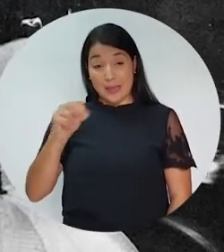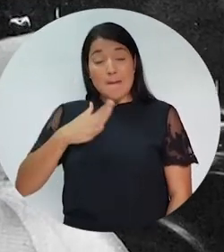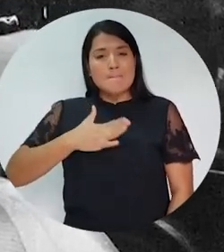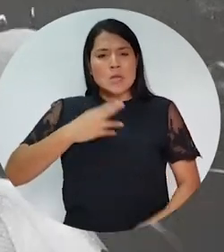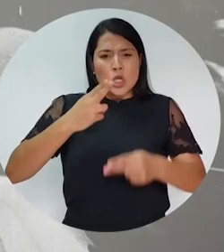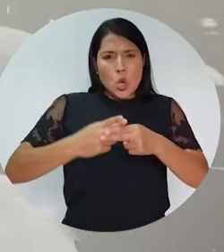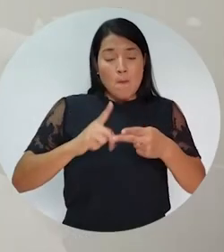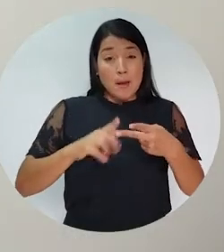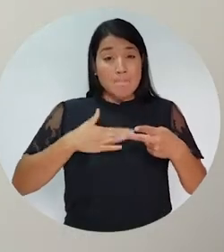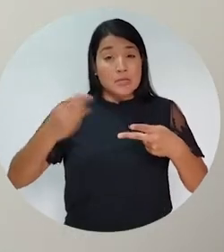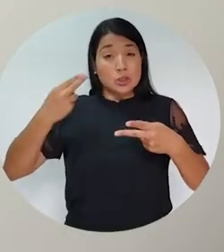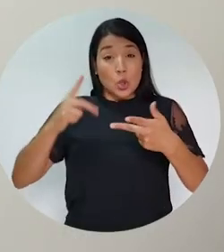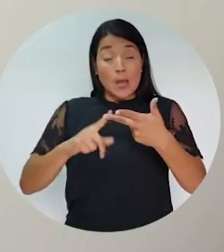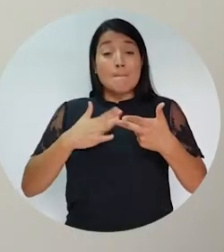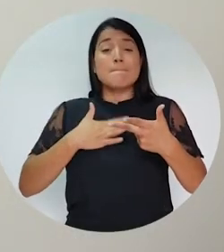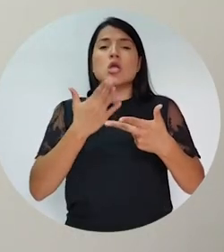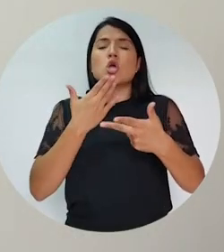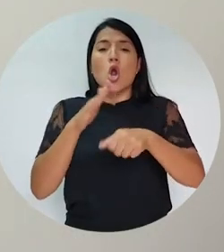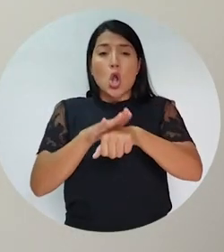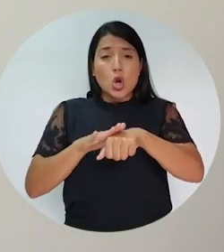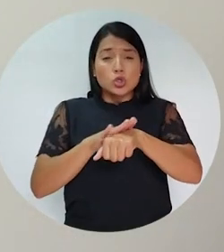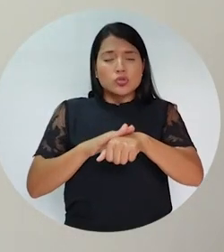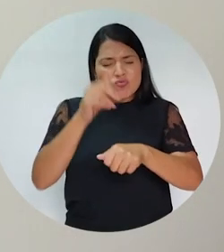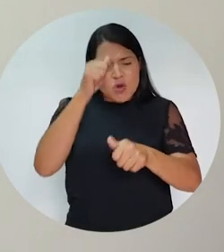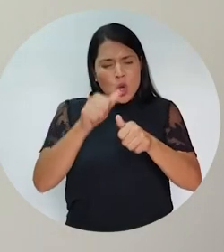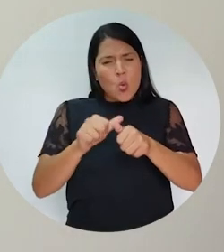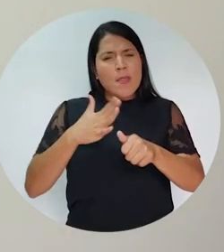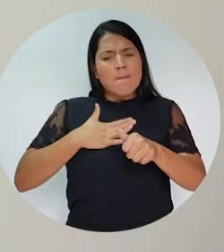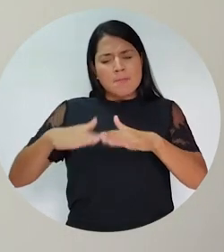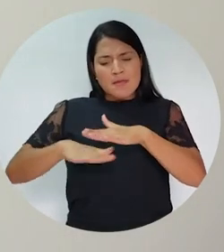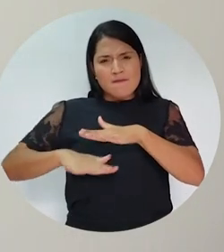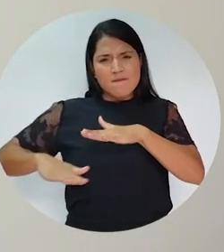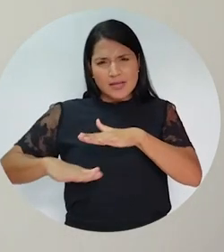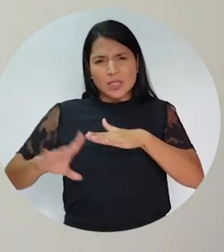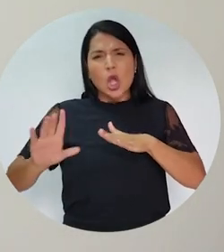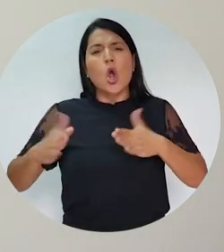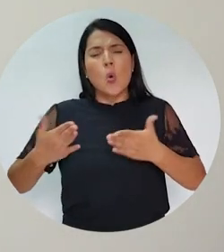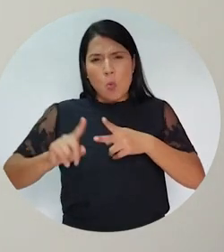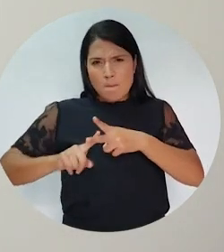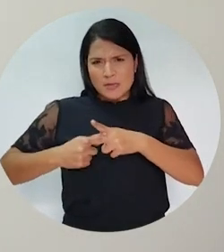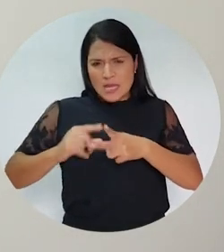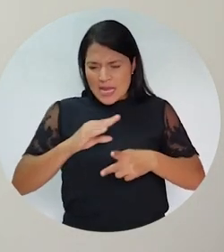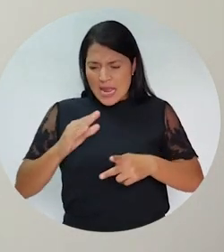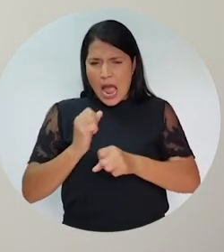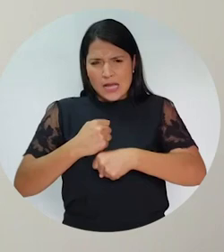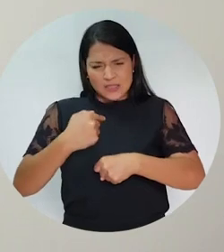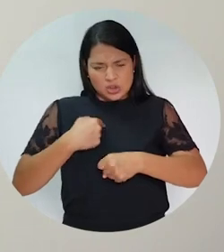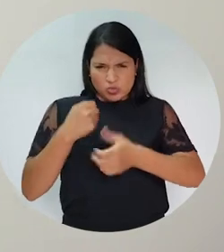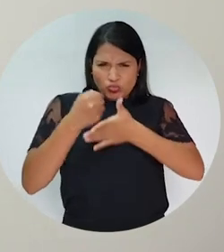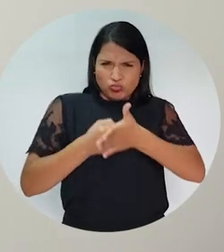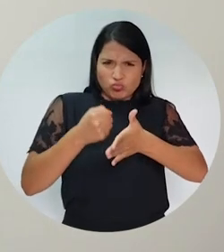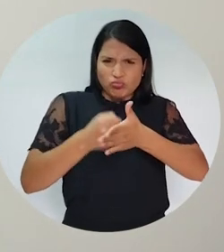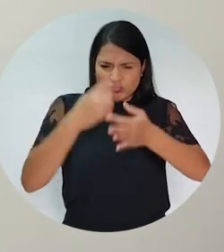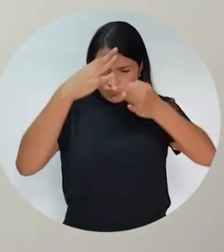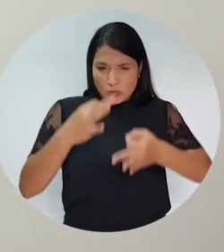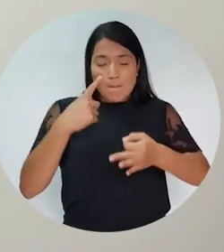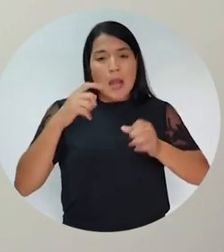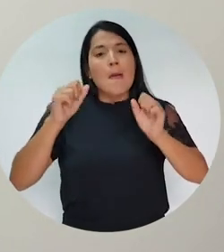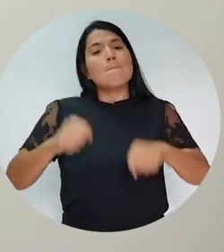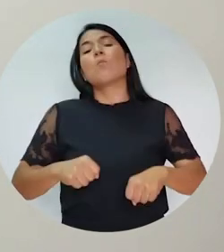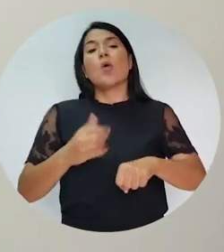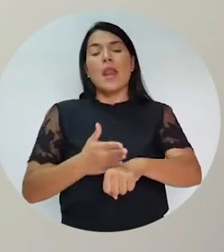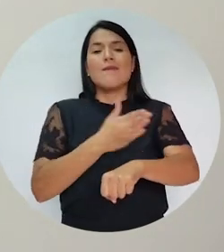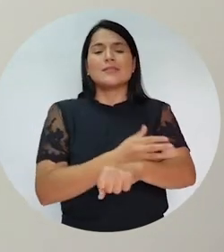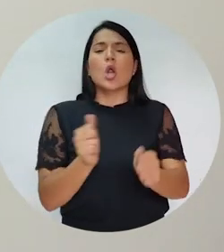color de piel me recuerdan permanentemente mis raíces y me hacen luchar de manera decidida por el